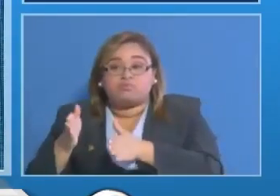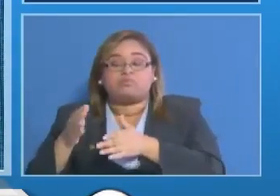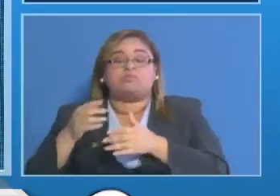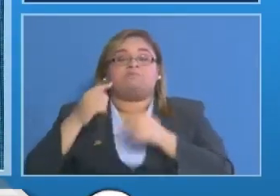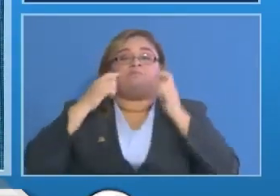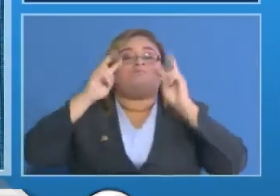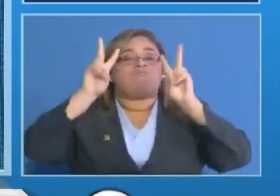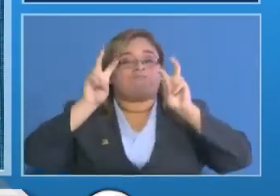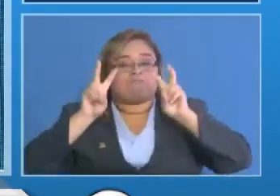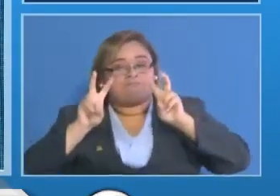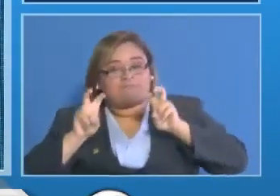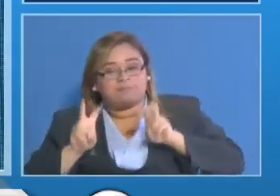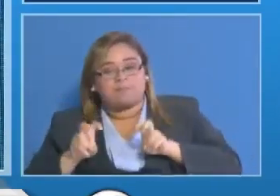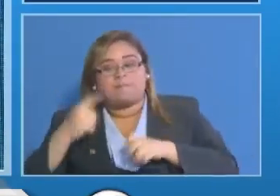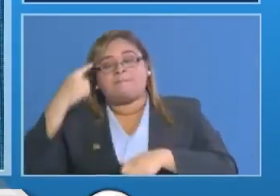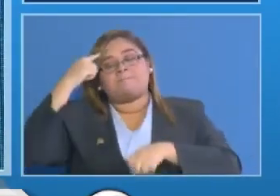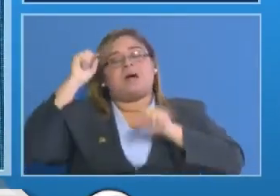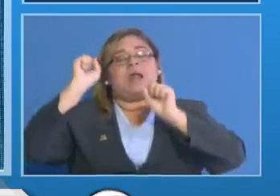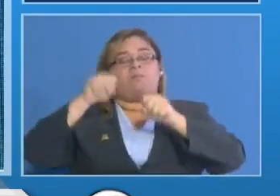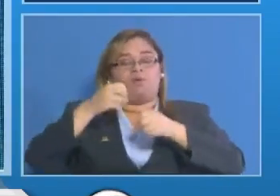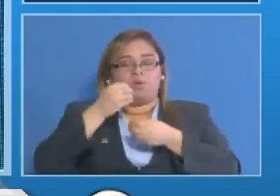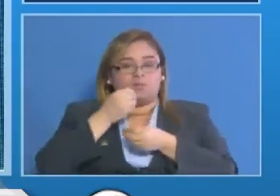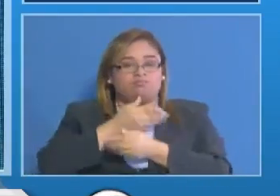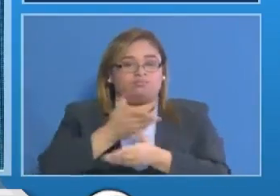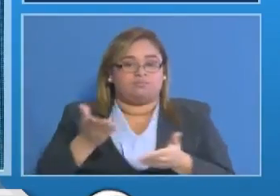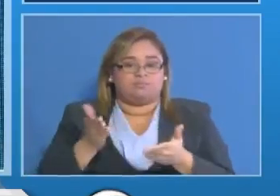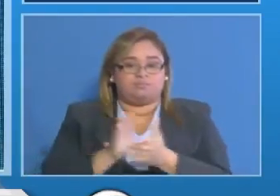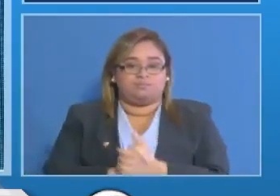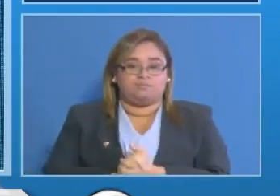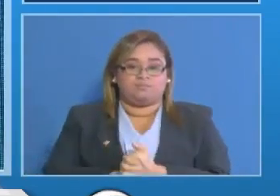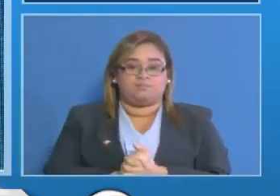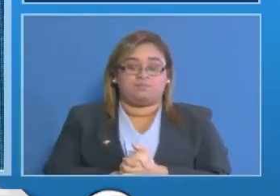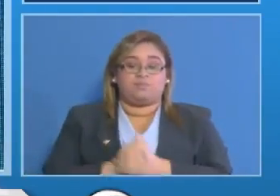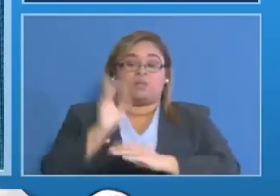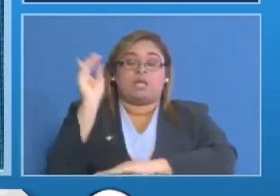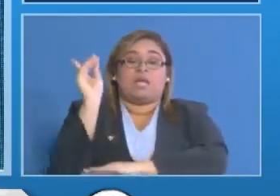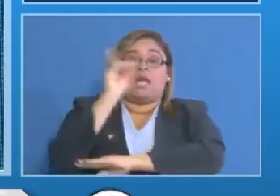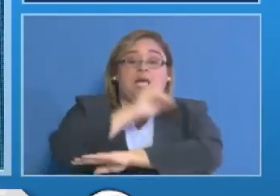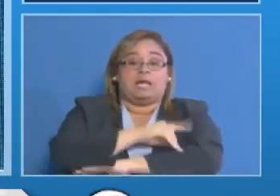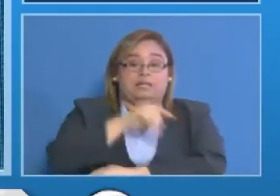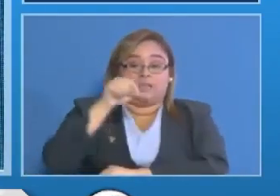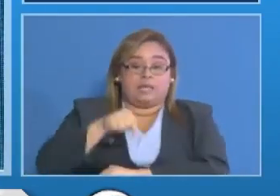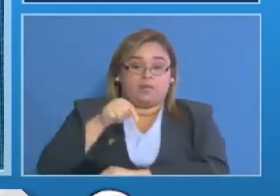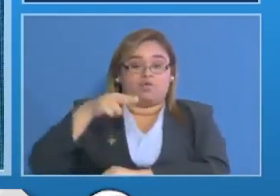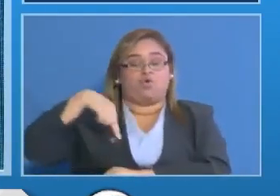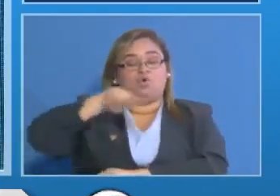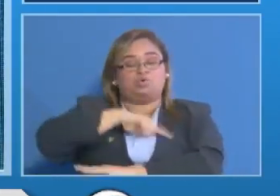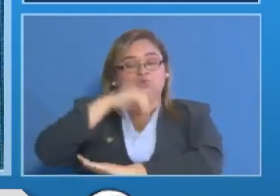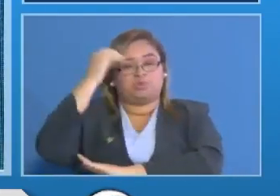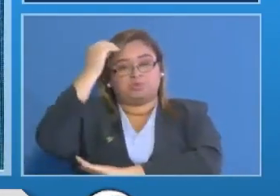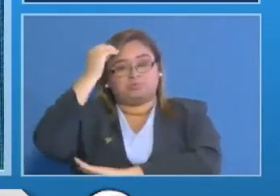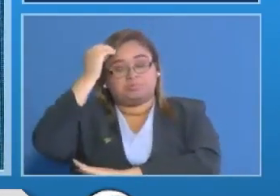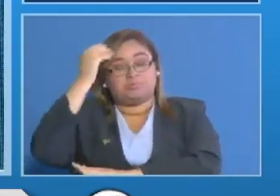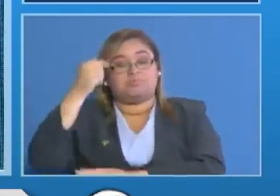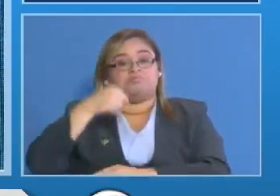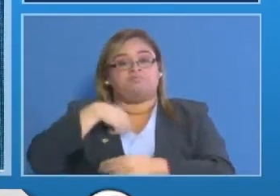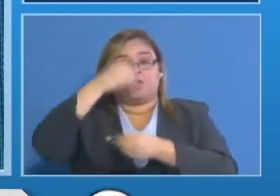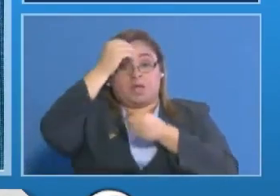o de incrementos en el comportamiento de casos así que bueno el día de hoy pensamos que estamos dando